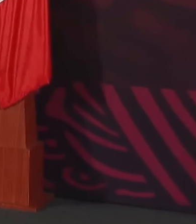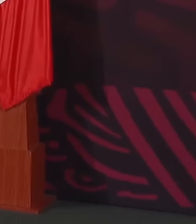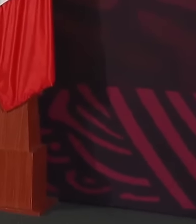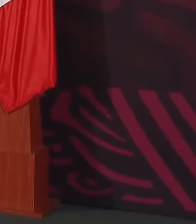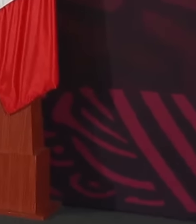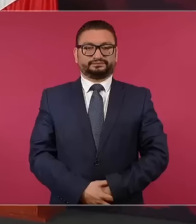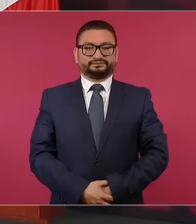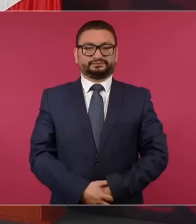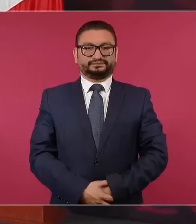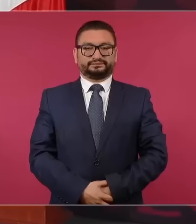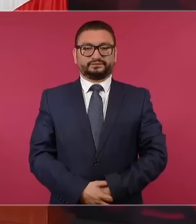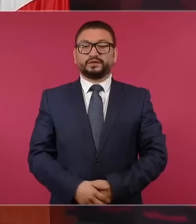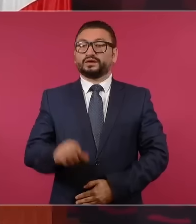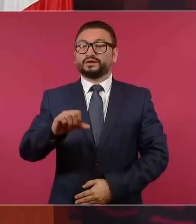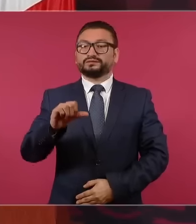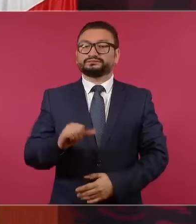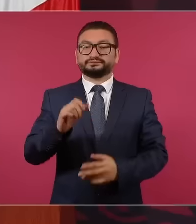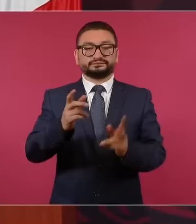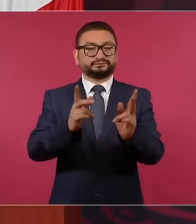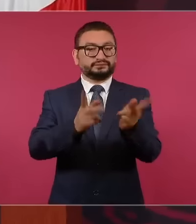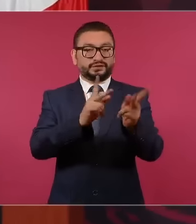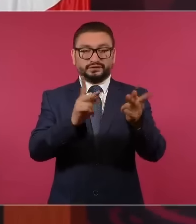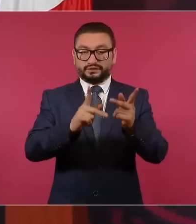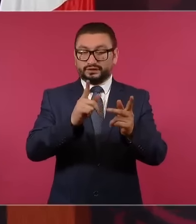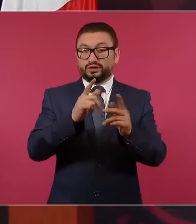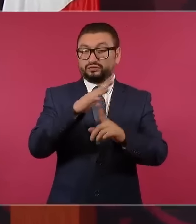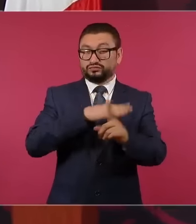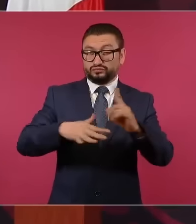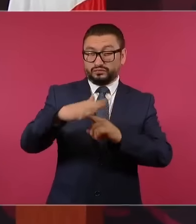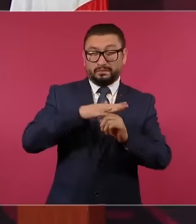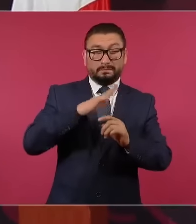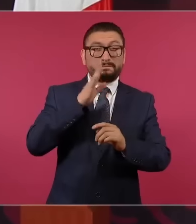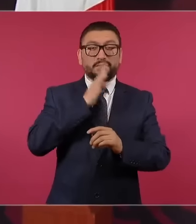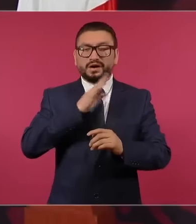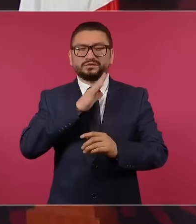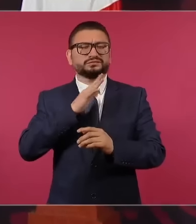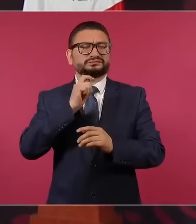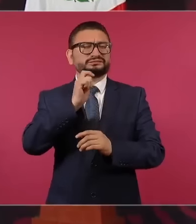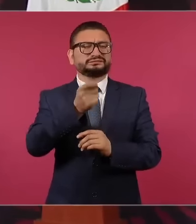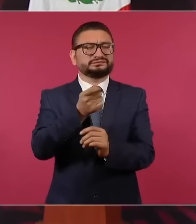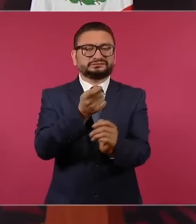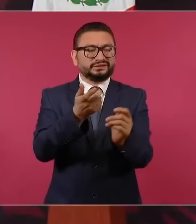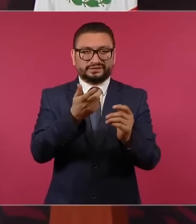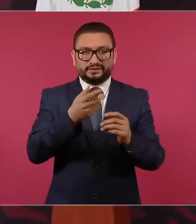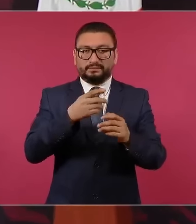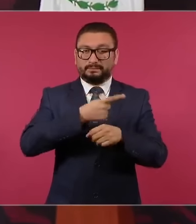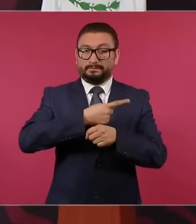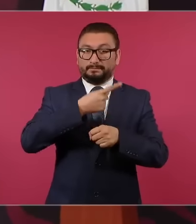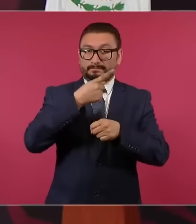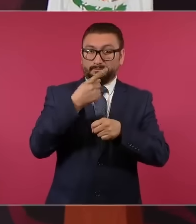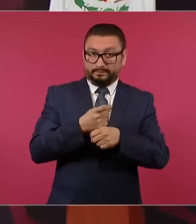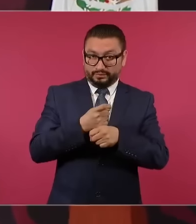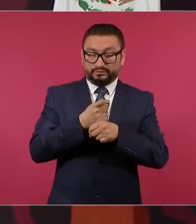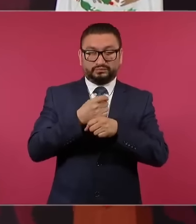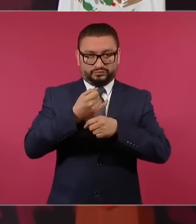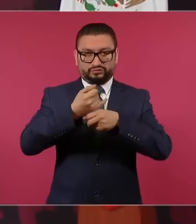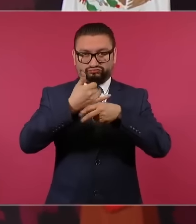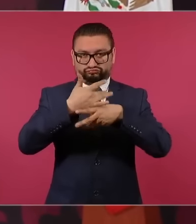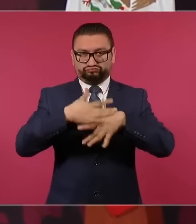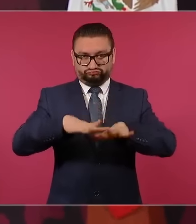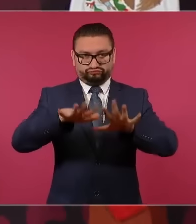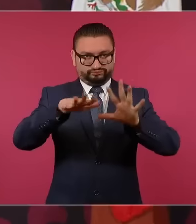Vamos hablando de mal tiempo, vamos primero a tener información